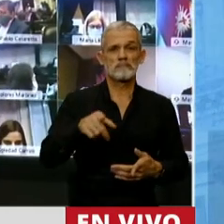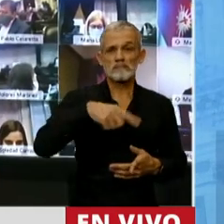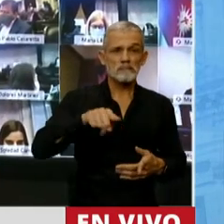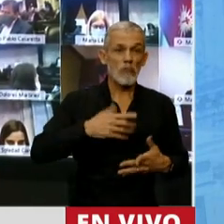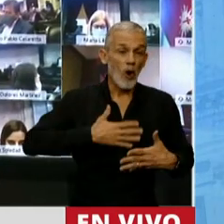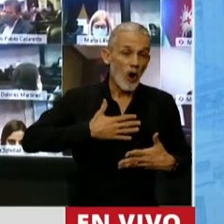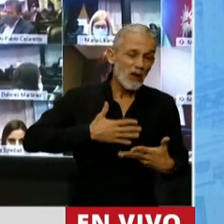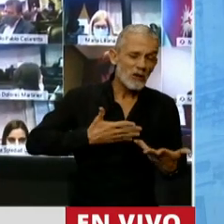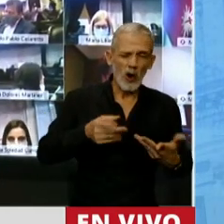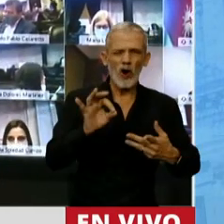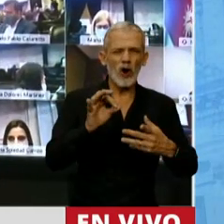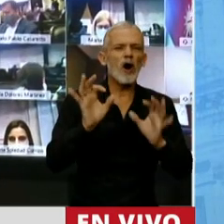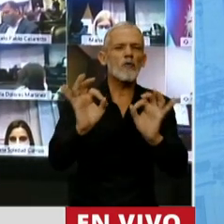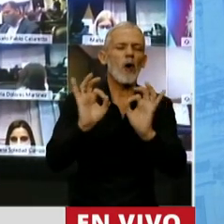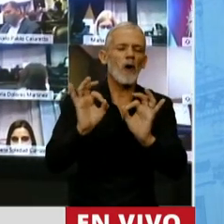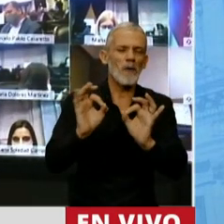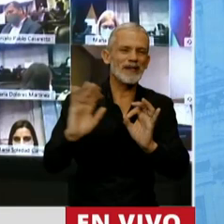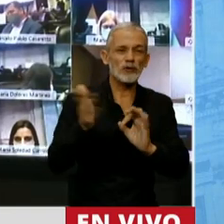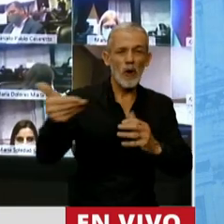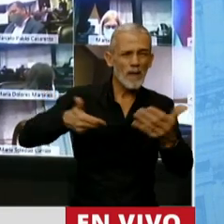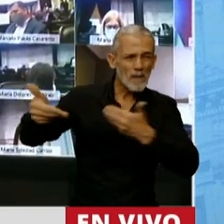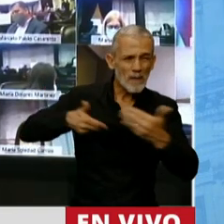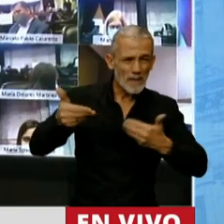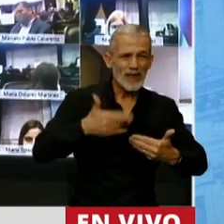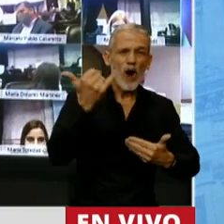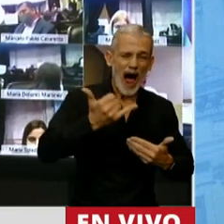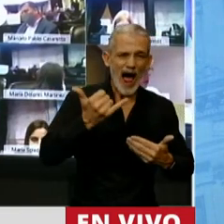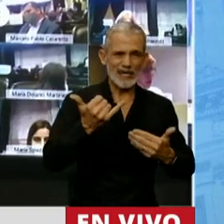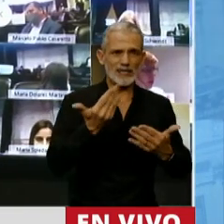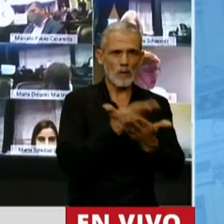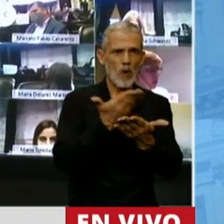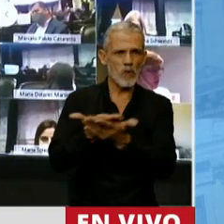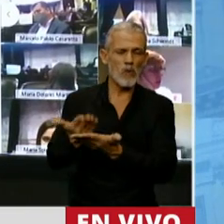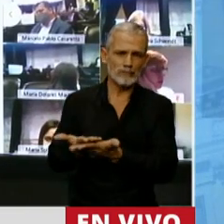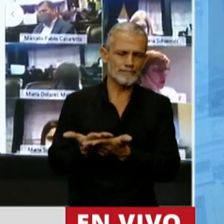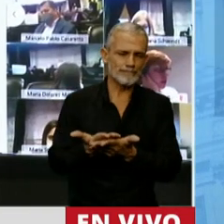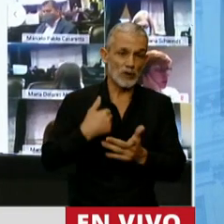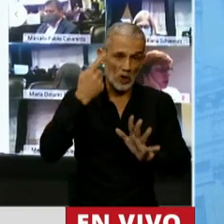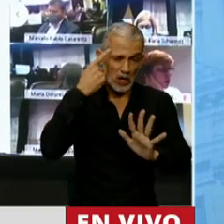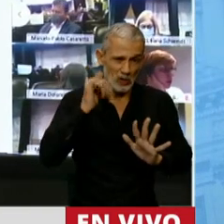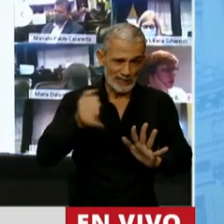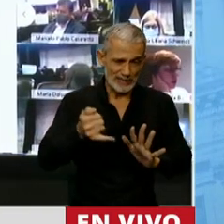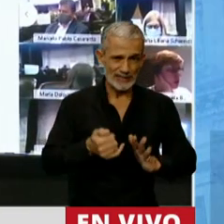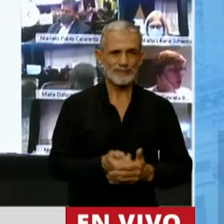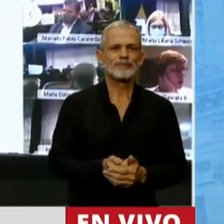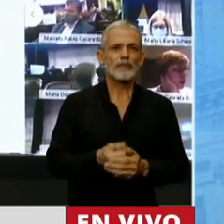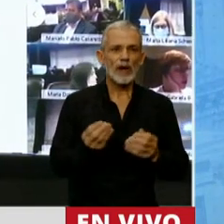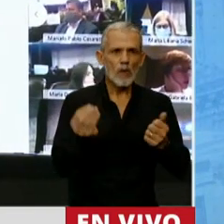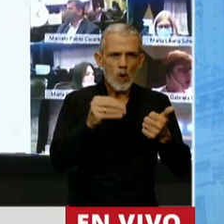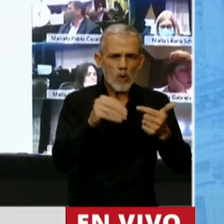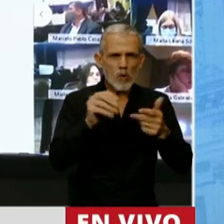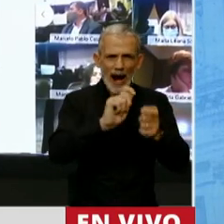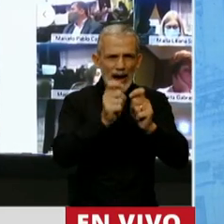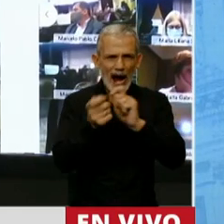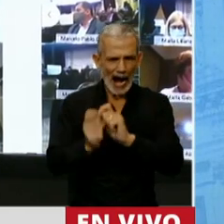satisfechas parte de las demandas legítimas que se han presentado hemos incorporado una gran cantidad de